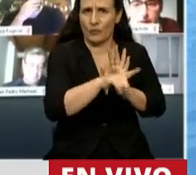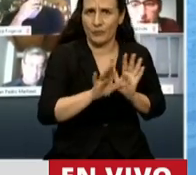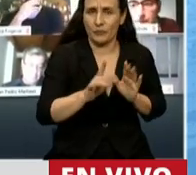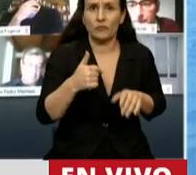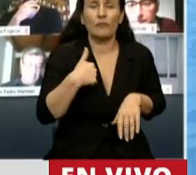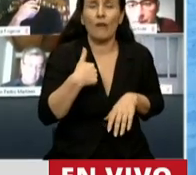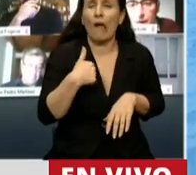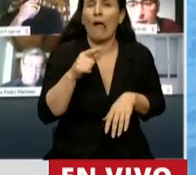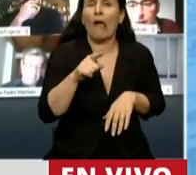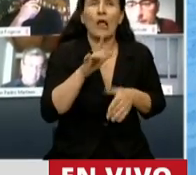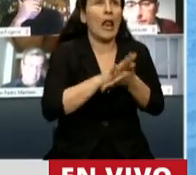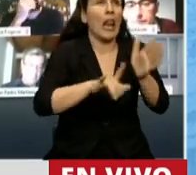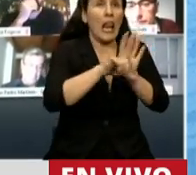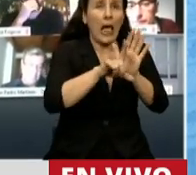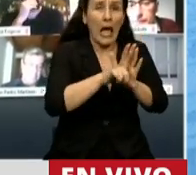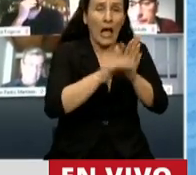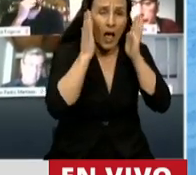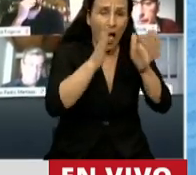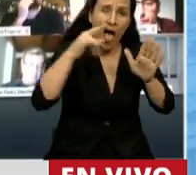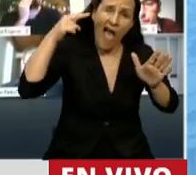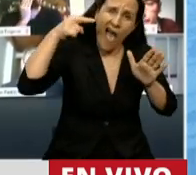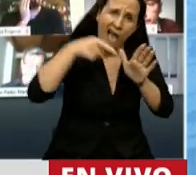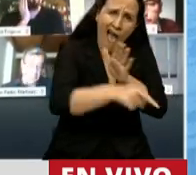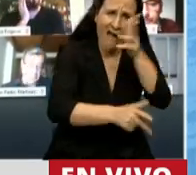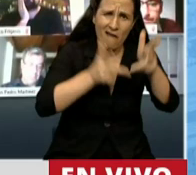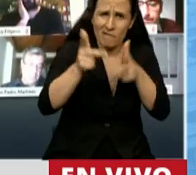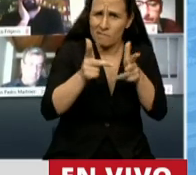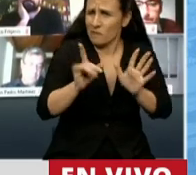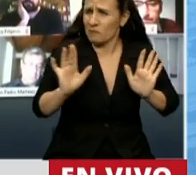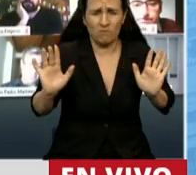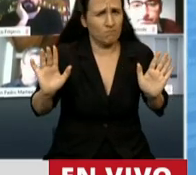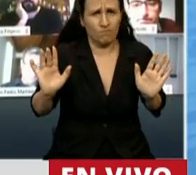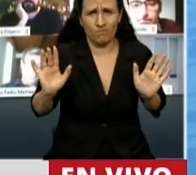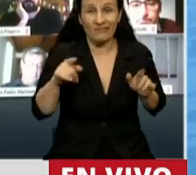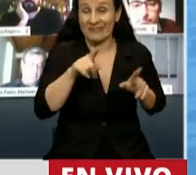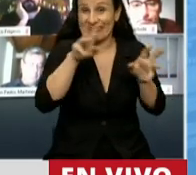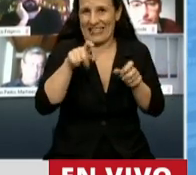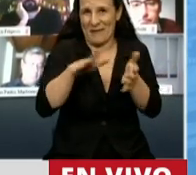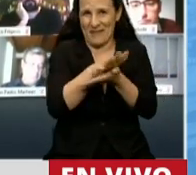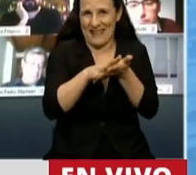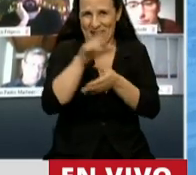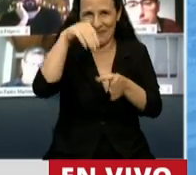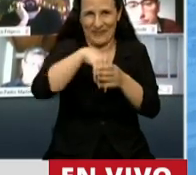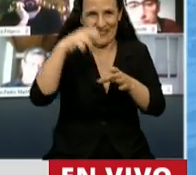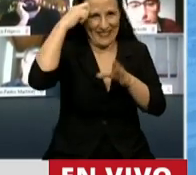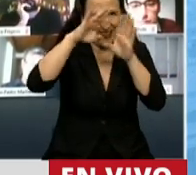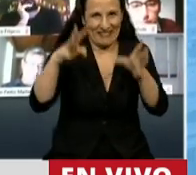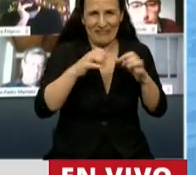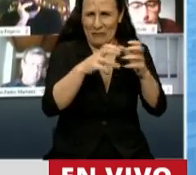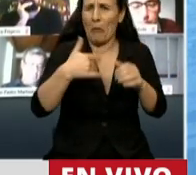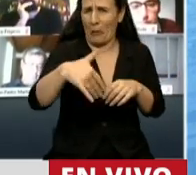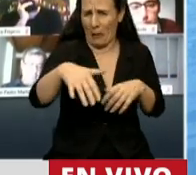detener mucho sobre la ley, esta que estamos tratando concretamente, que es lo que hay que resolver parlamentariamente, que vamos a